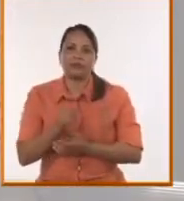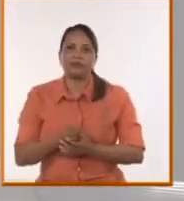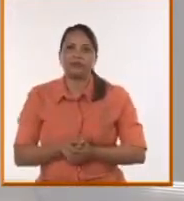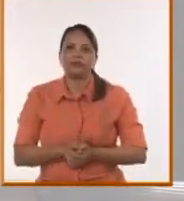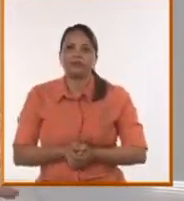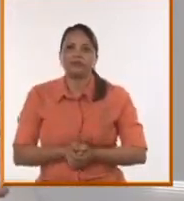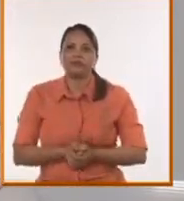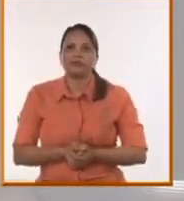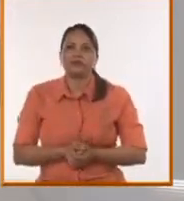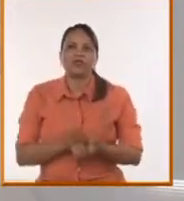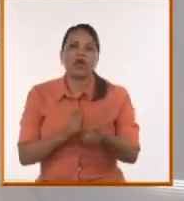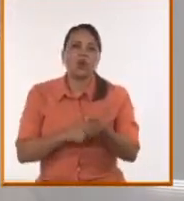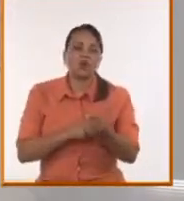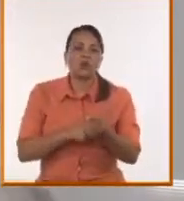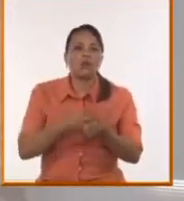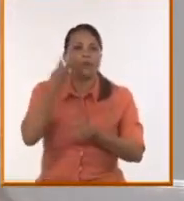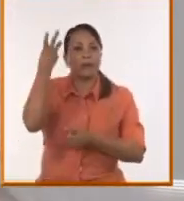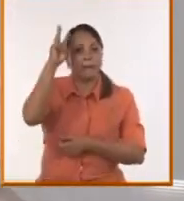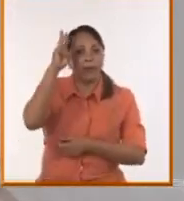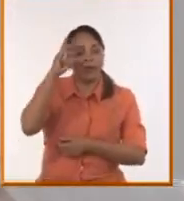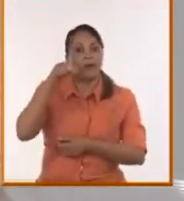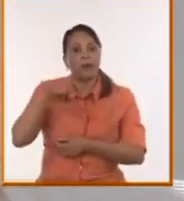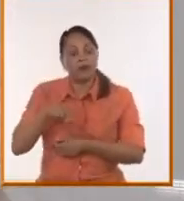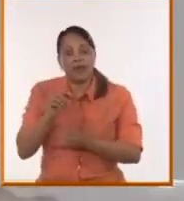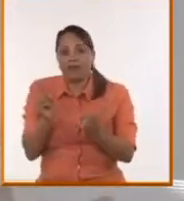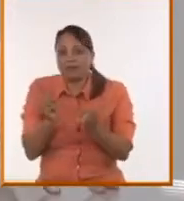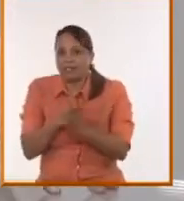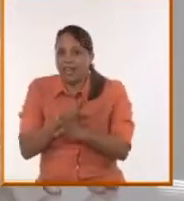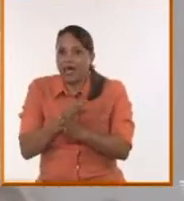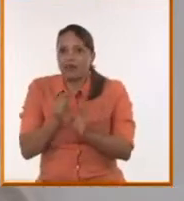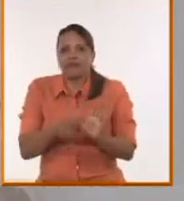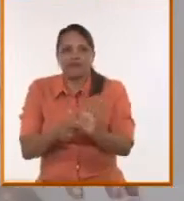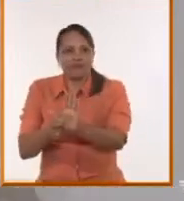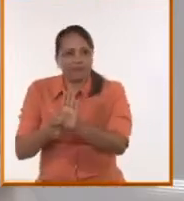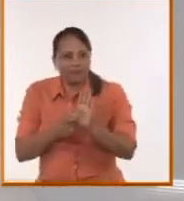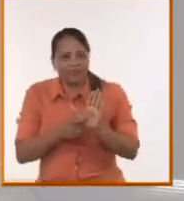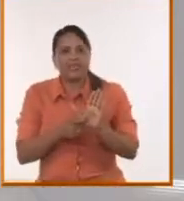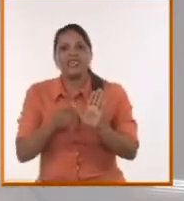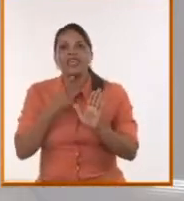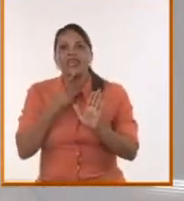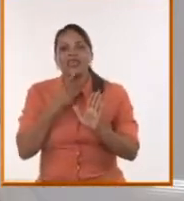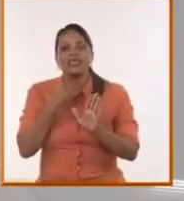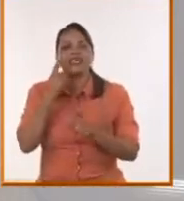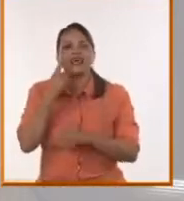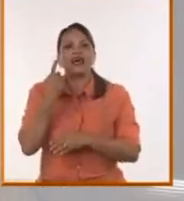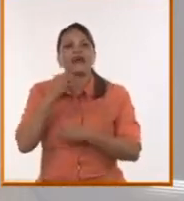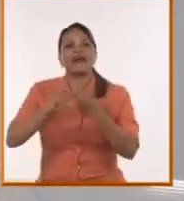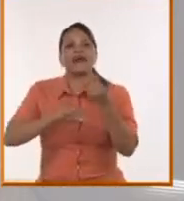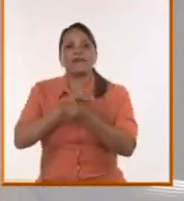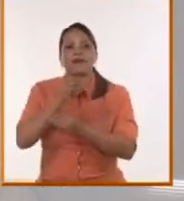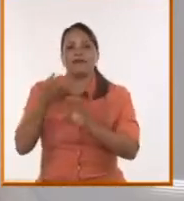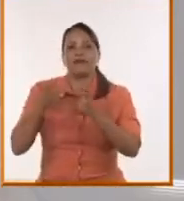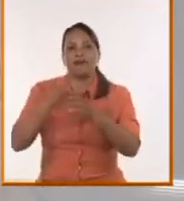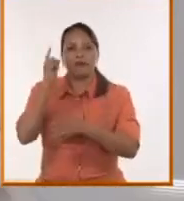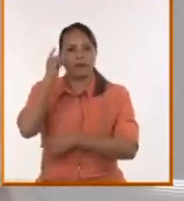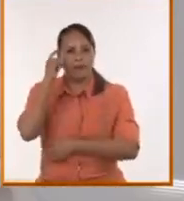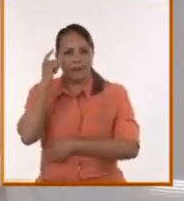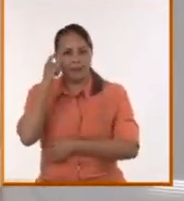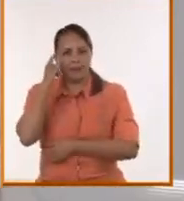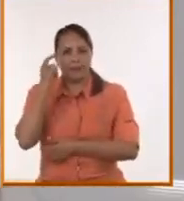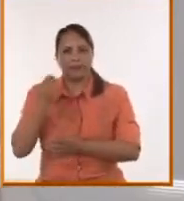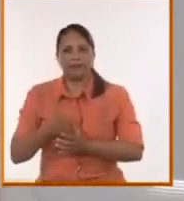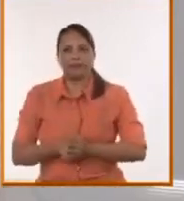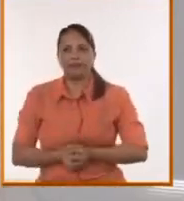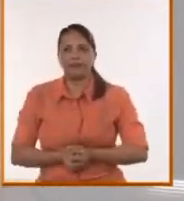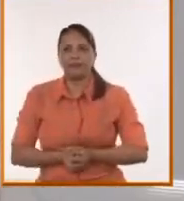Y hoy con totalmente, con toda esta claridad que se muestra, es claro, hay un intento de desestabilización, pero además los